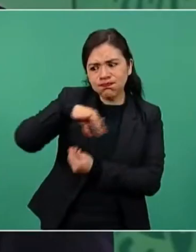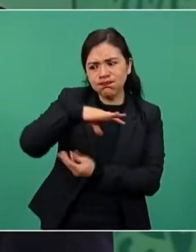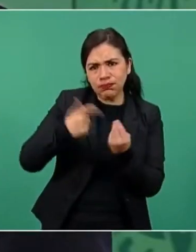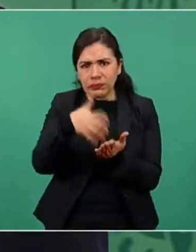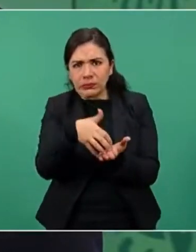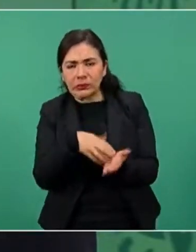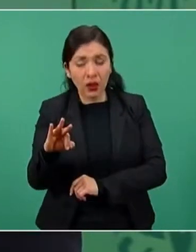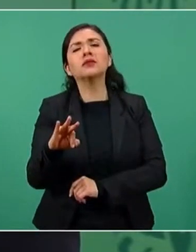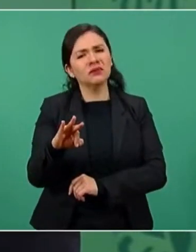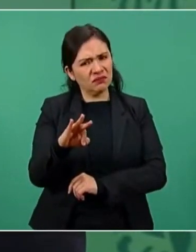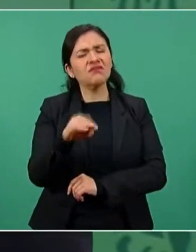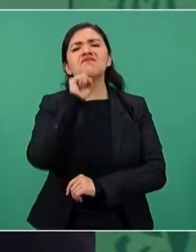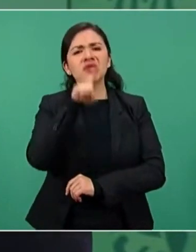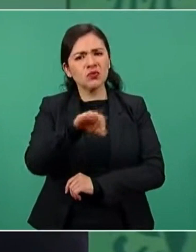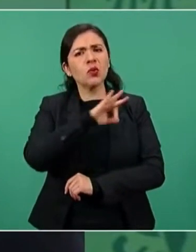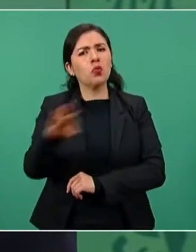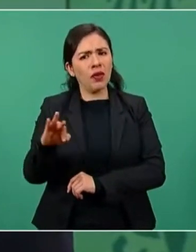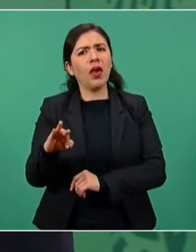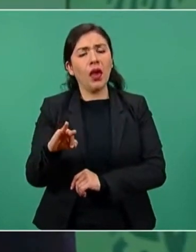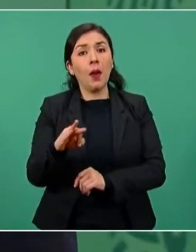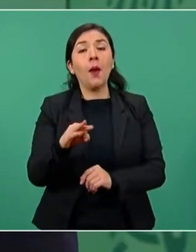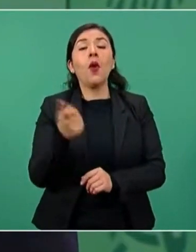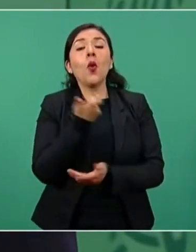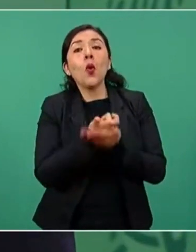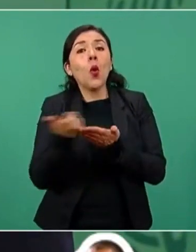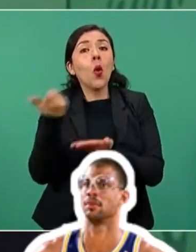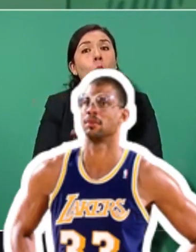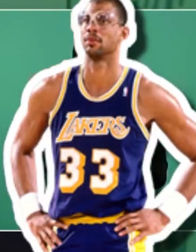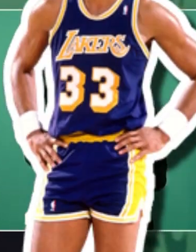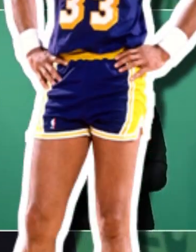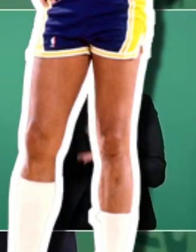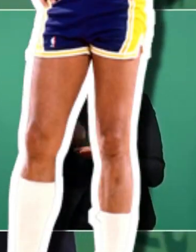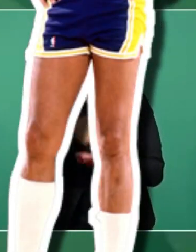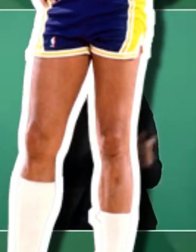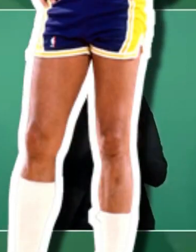también hacer una reducción de los sueldos de los altos.